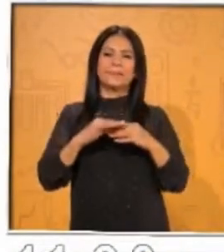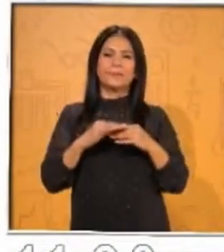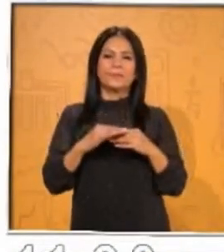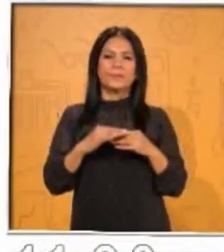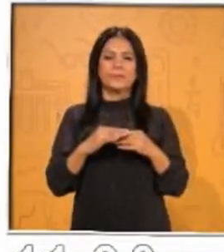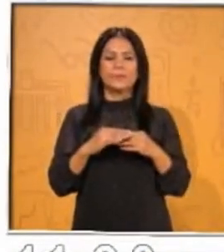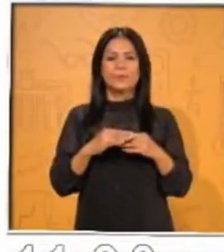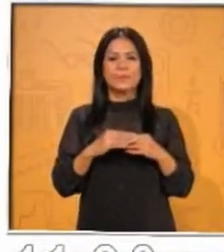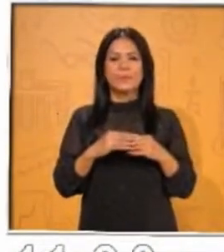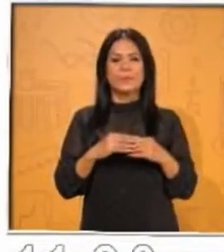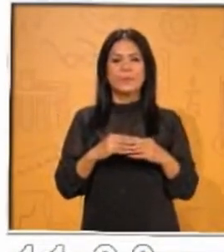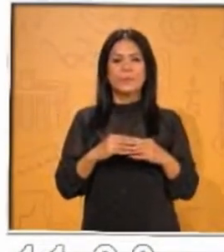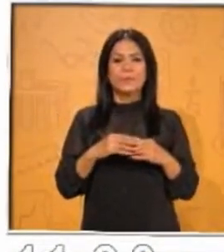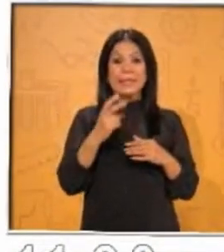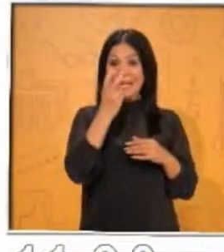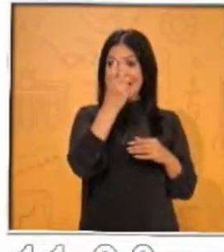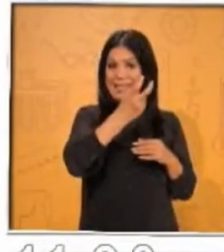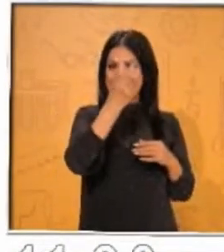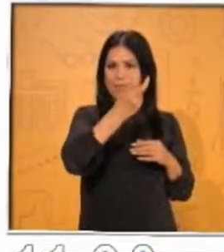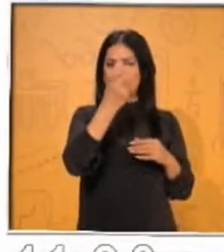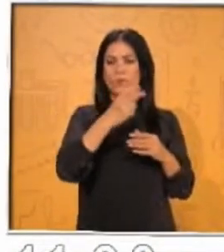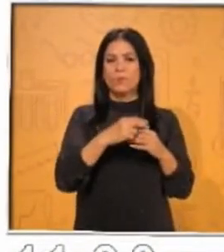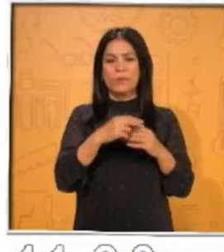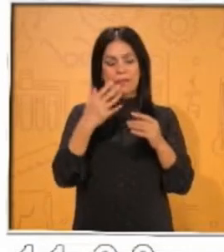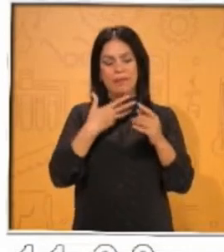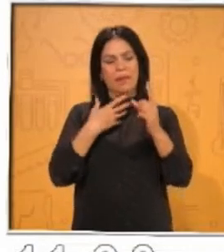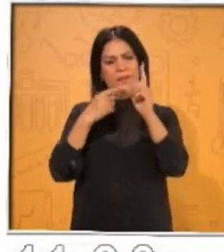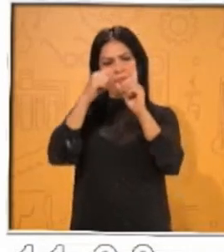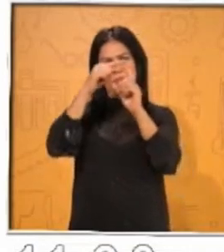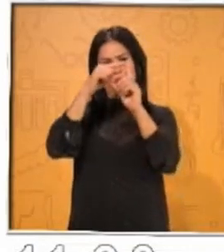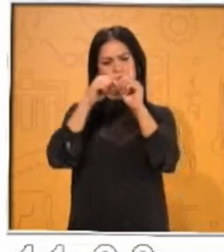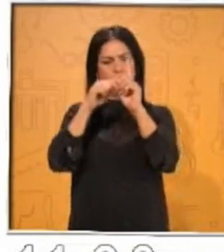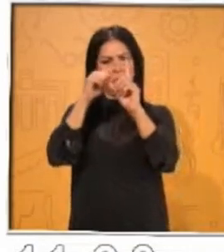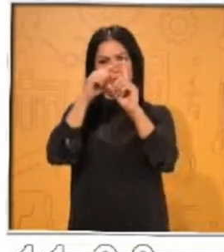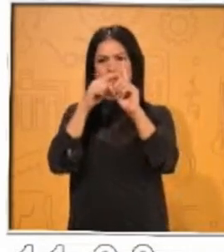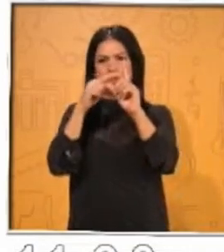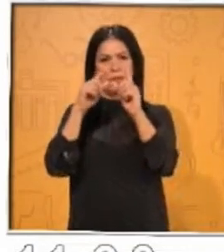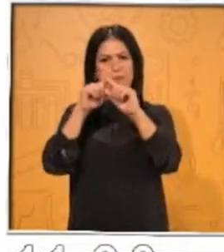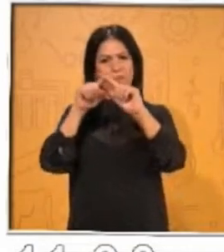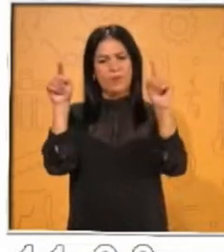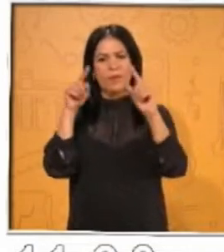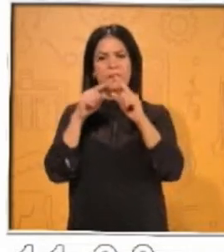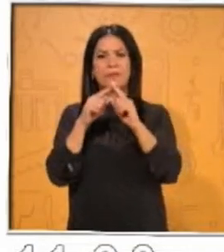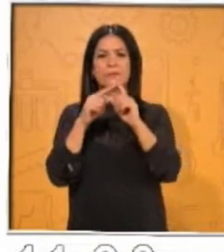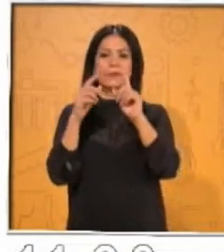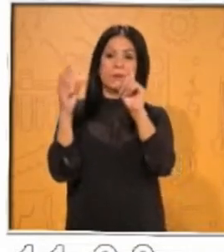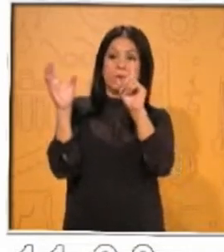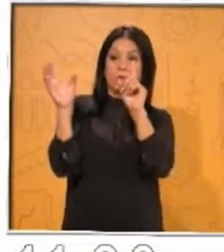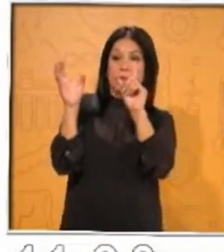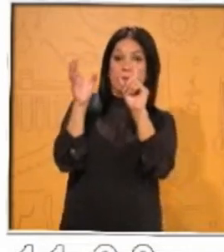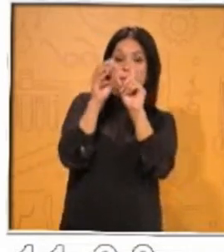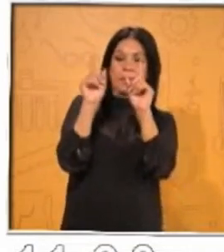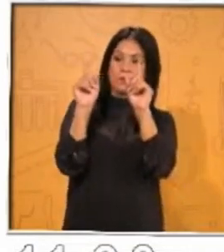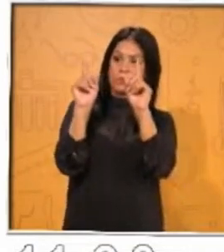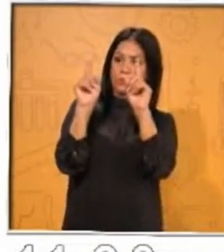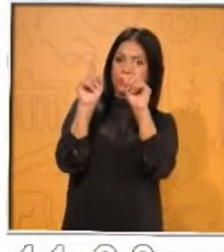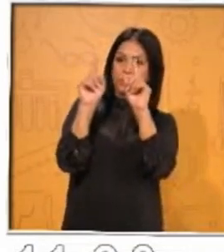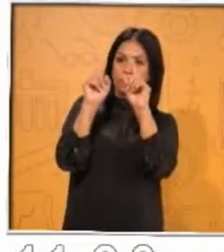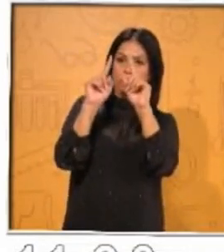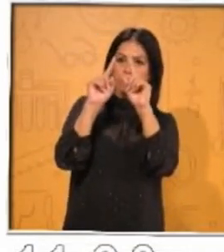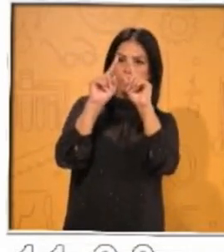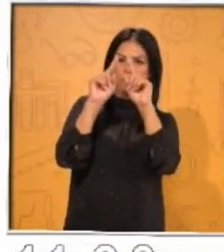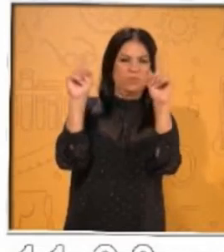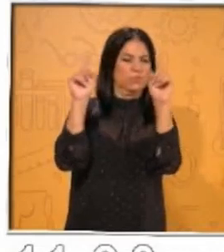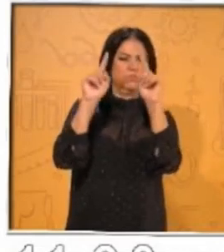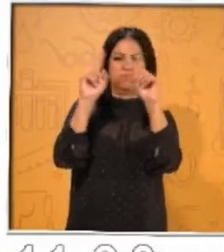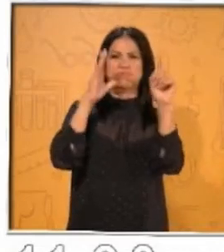esto... En un mismo imán existen dos polos como comportamiento distinto. Cuando se acercan dos imanes por el mismo polo, se rechazan.